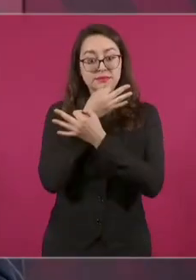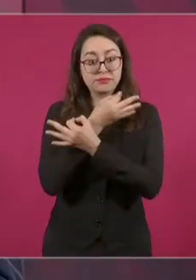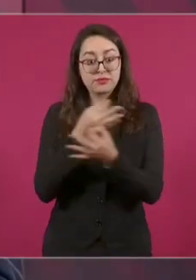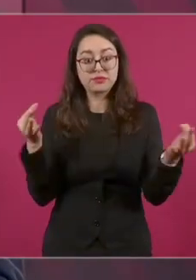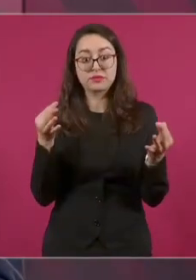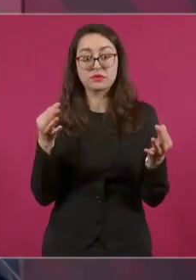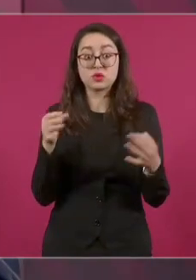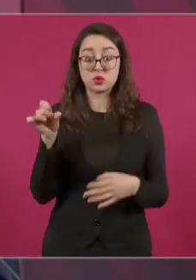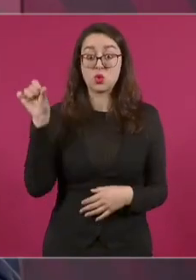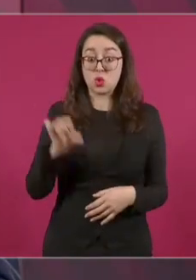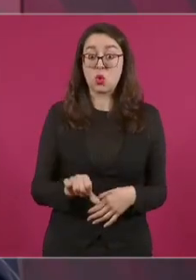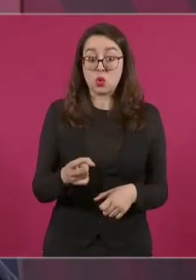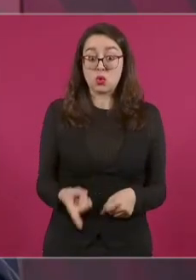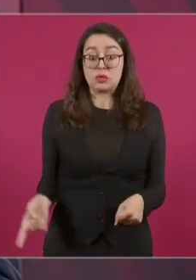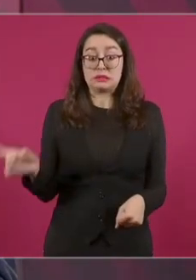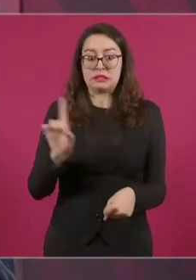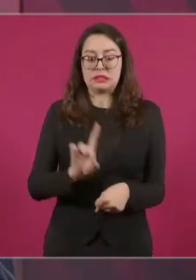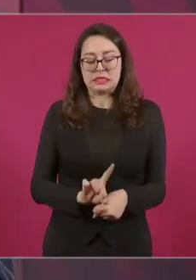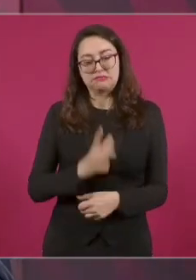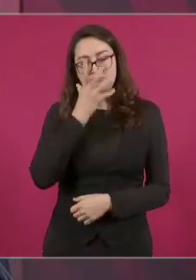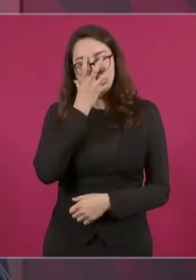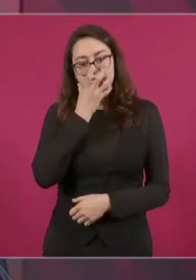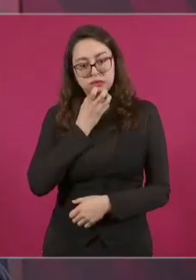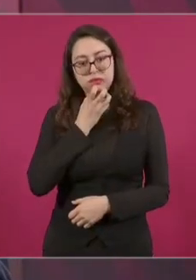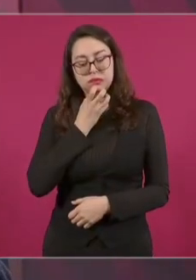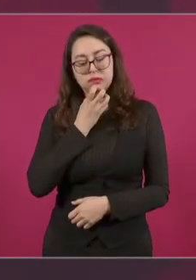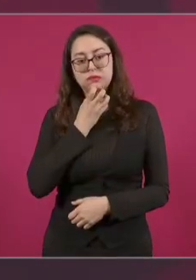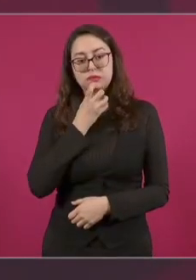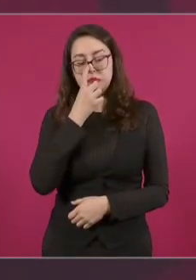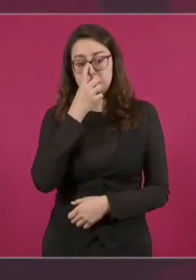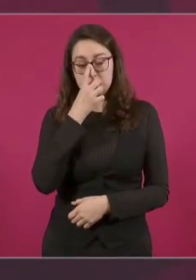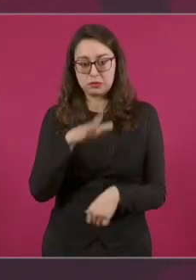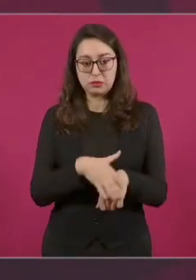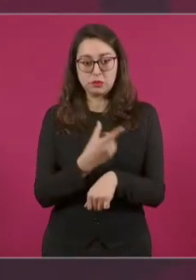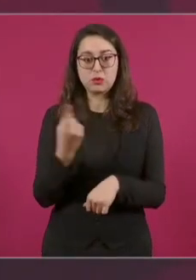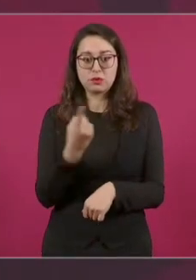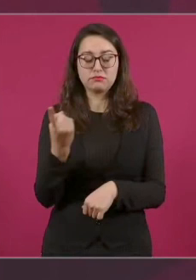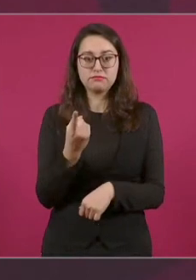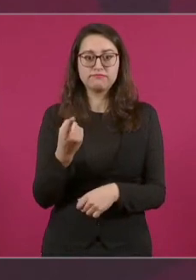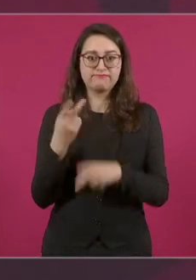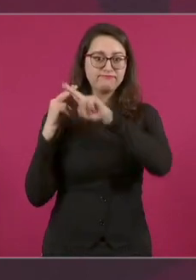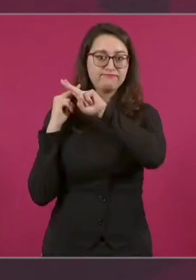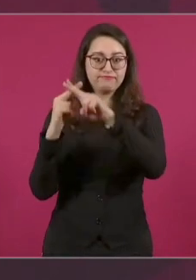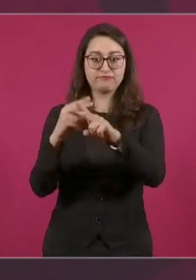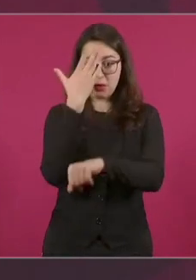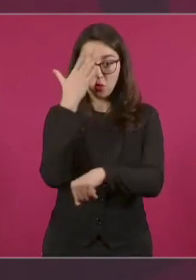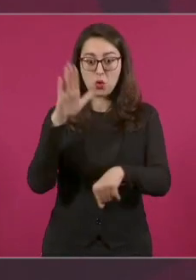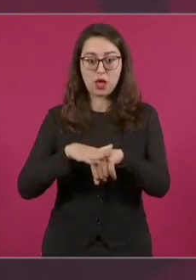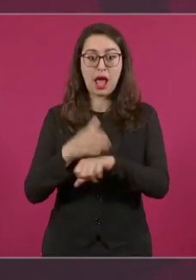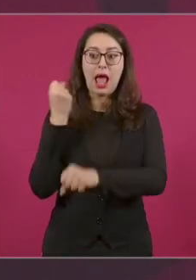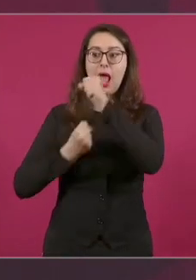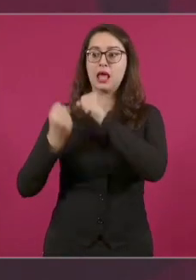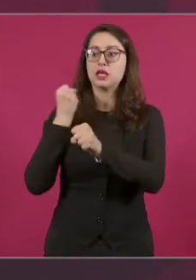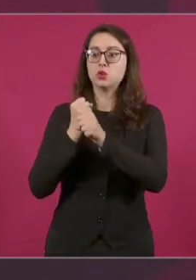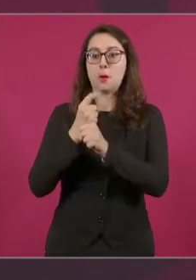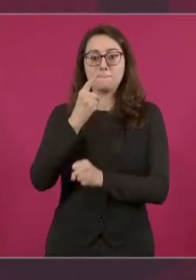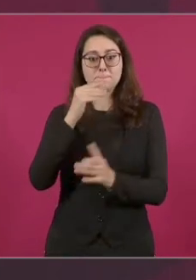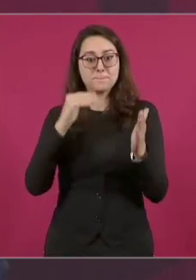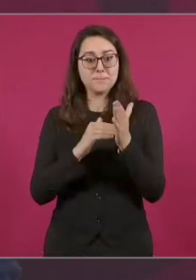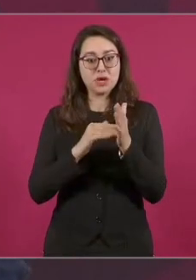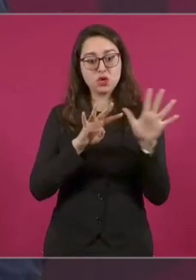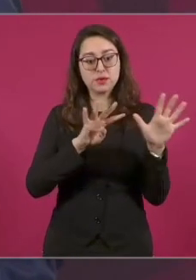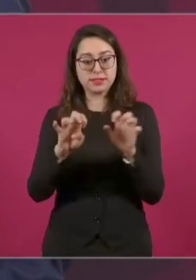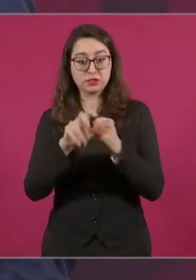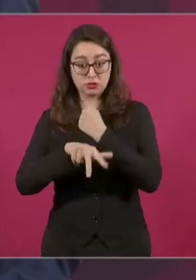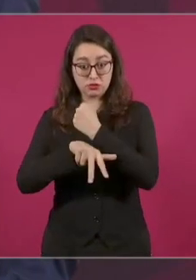Hoy es un día triste porque un día como hoy, en 1913, se